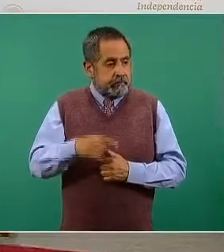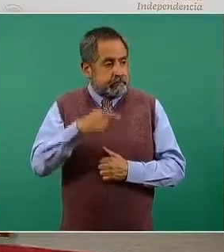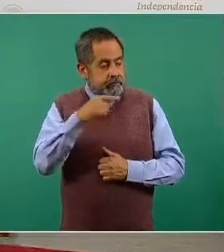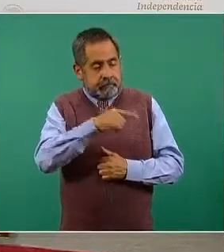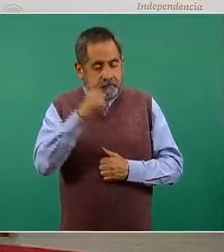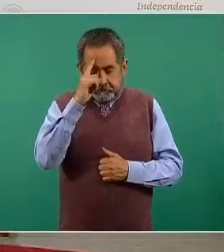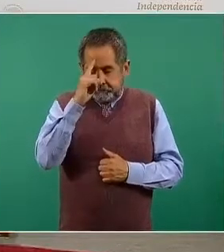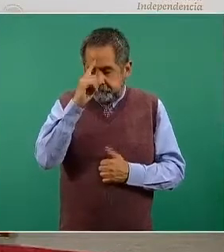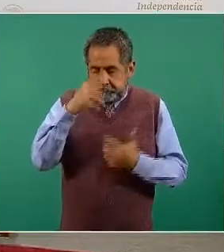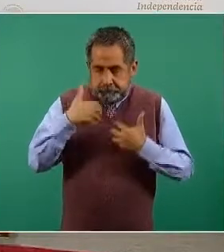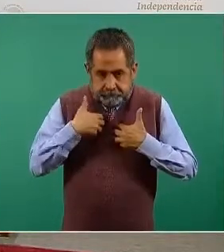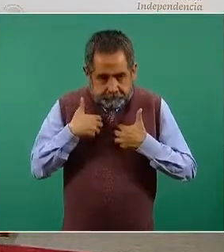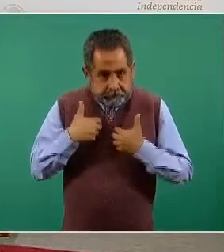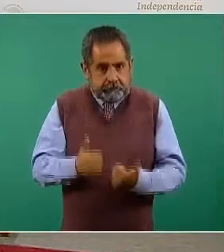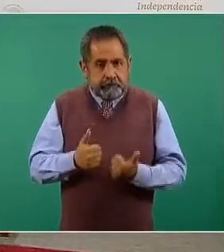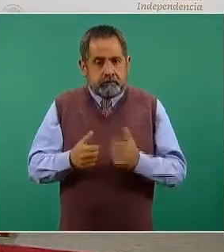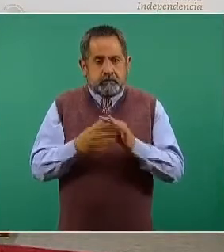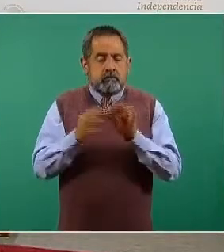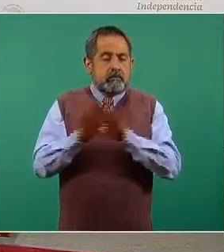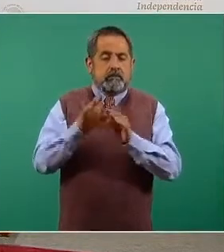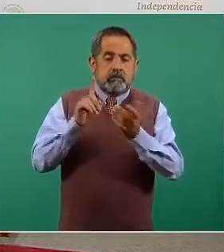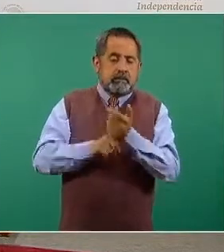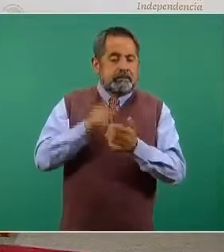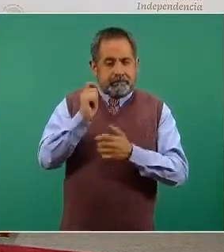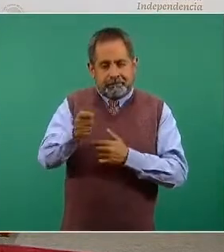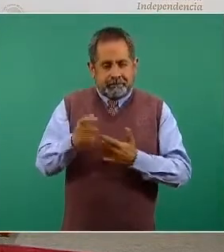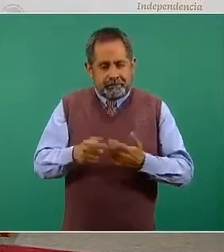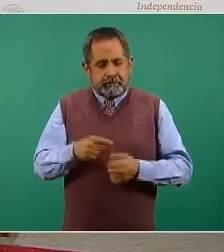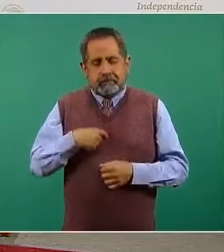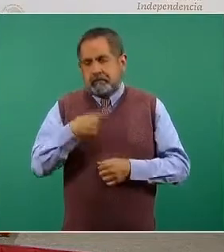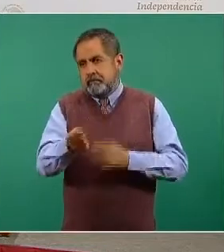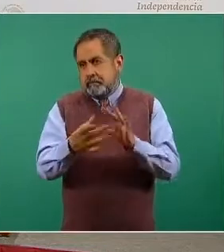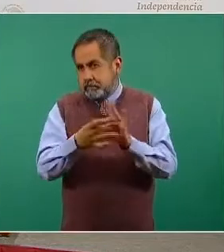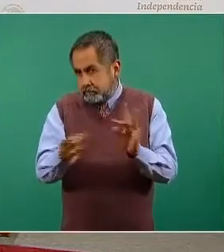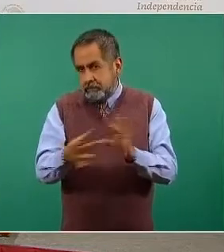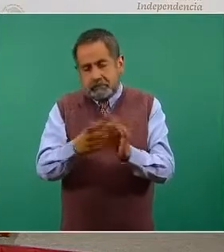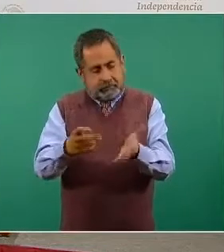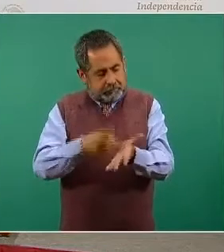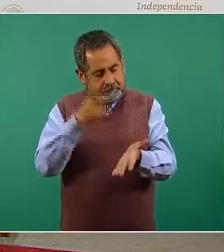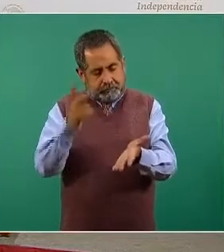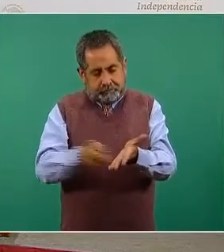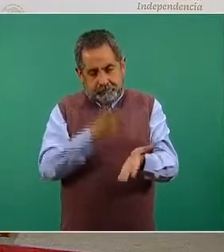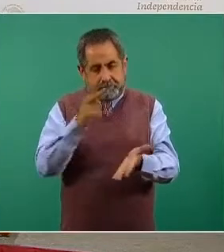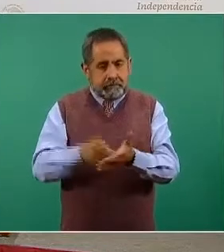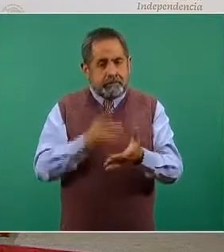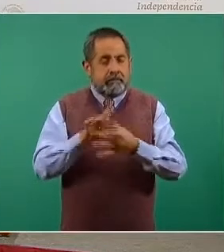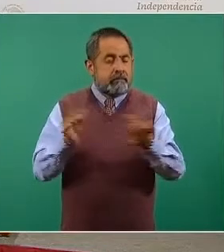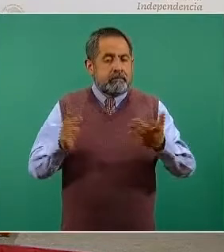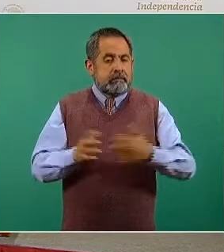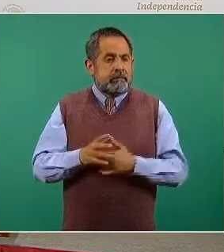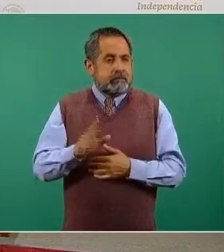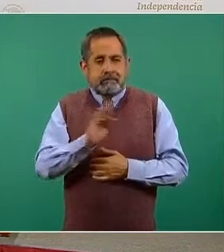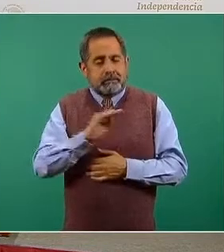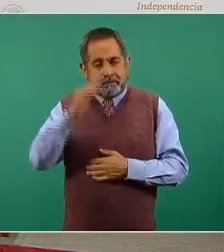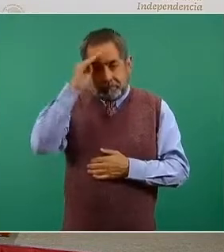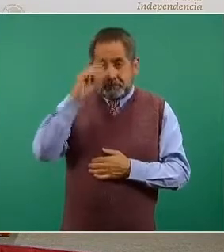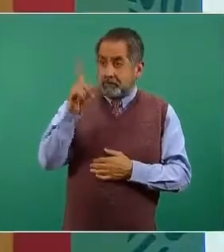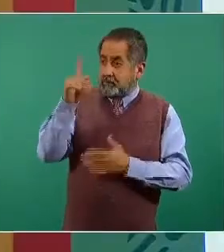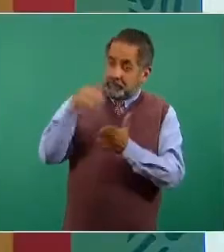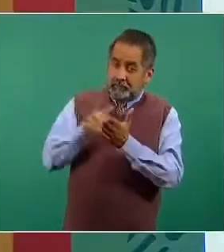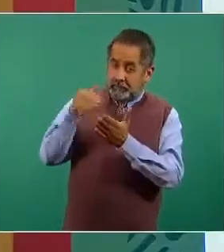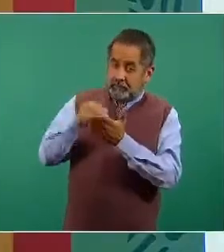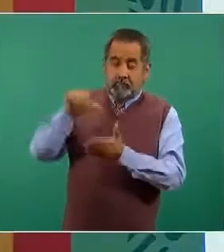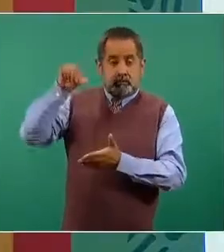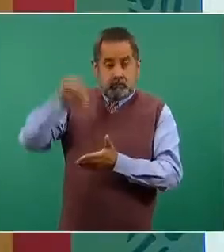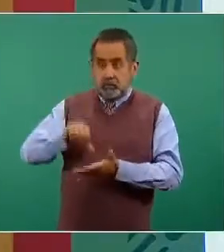de entender el fenómeno, dado que se ha explicado en innumerables ocasiones, nadie se le ocurra que el millón de dosis que